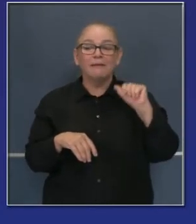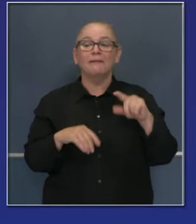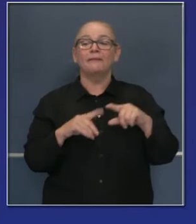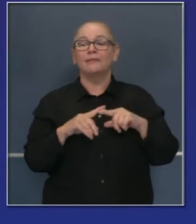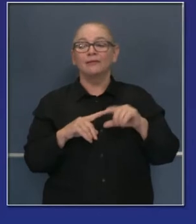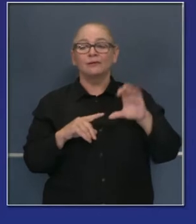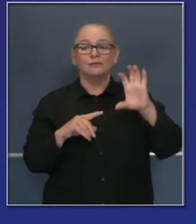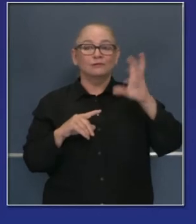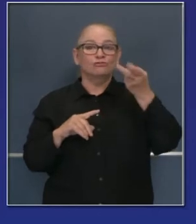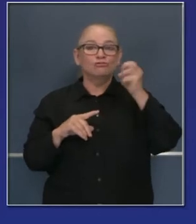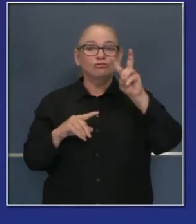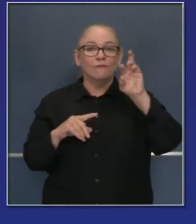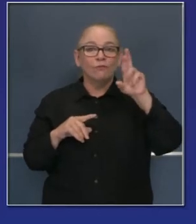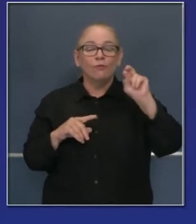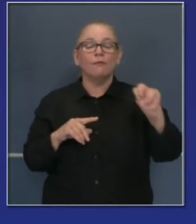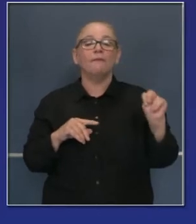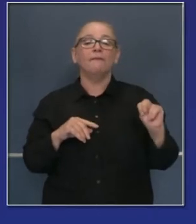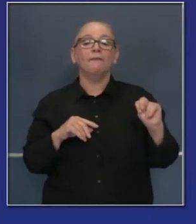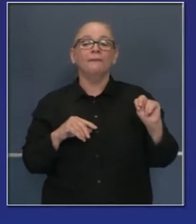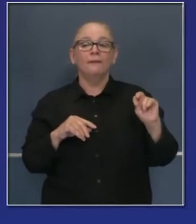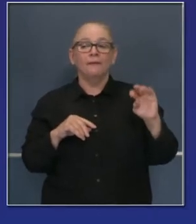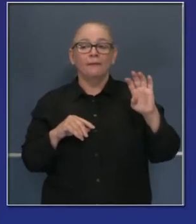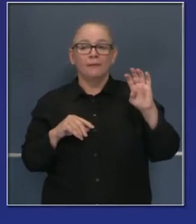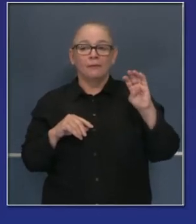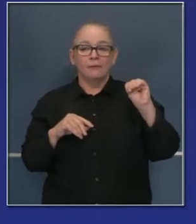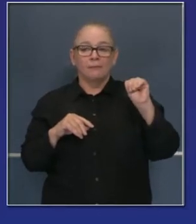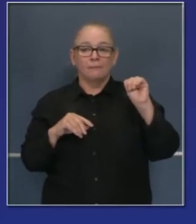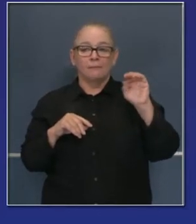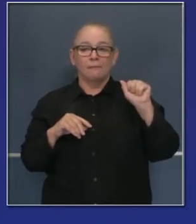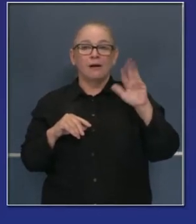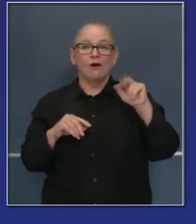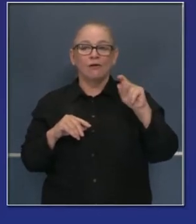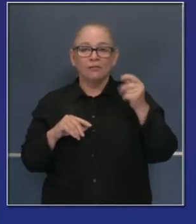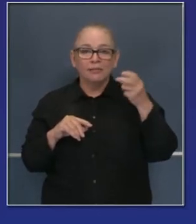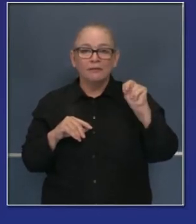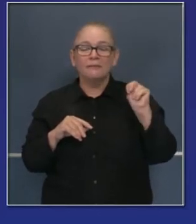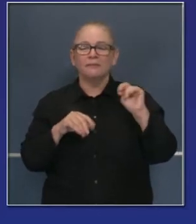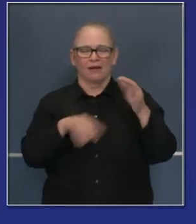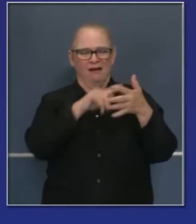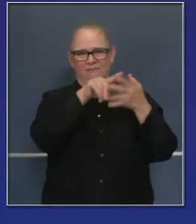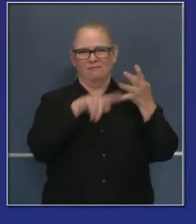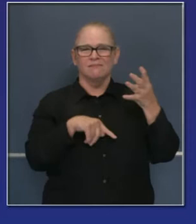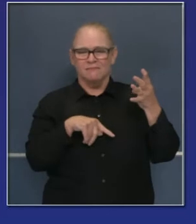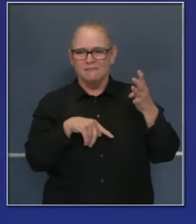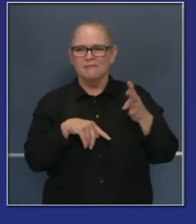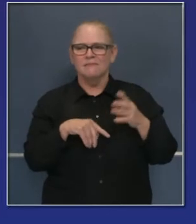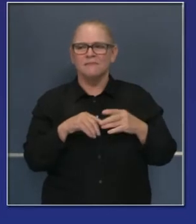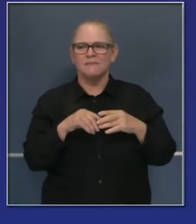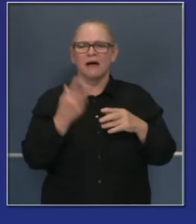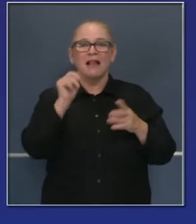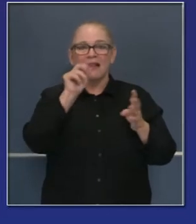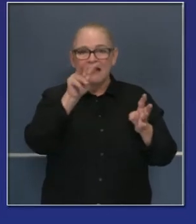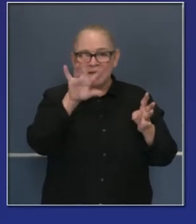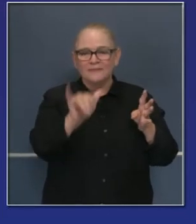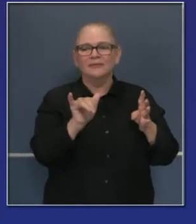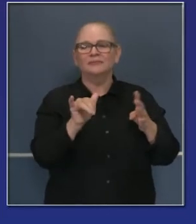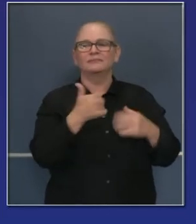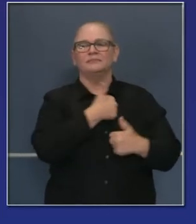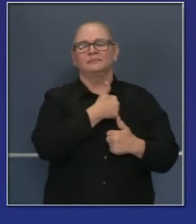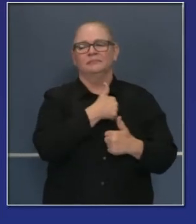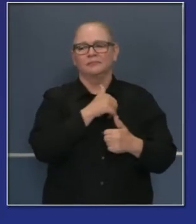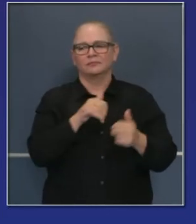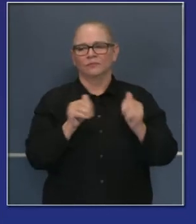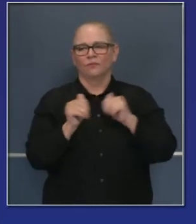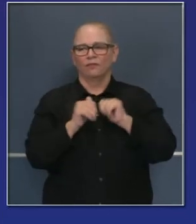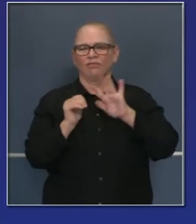y Marathon, los cuales ayudaron a nuestros esfuerzos por todo su